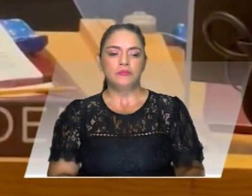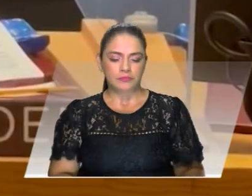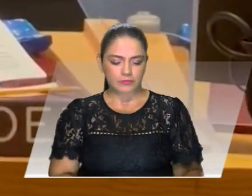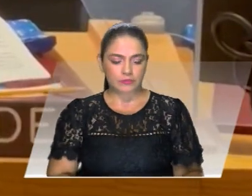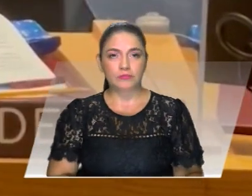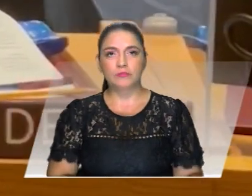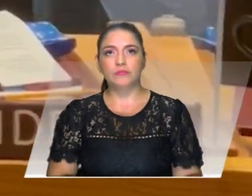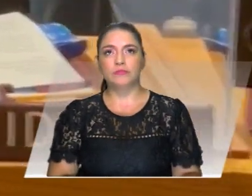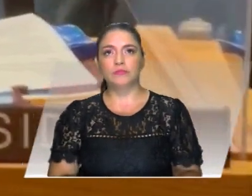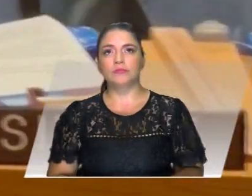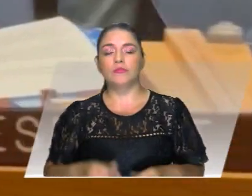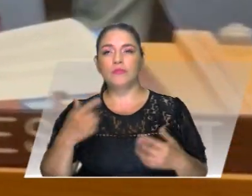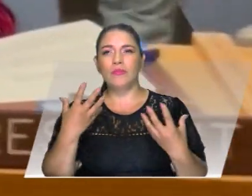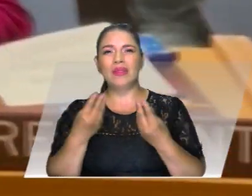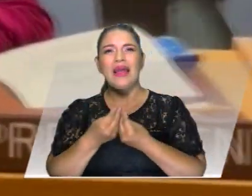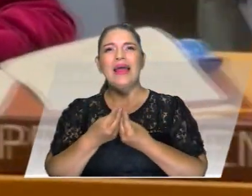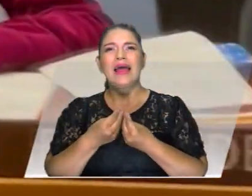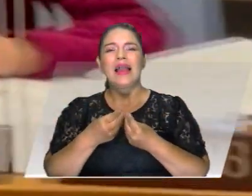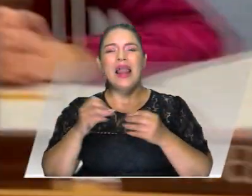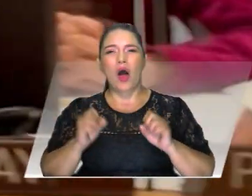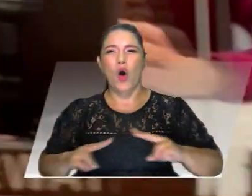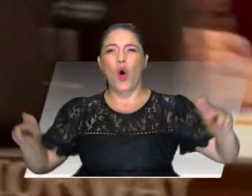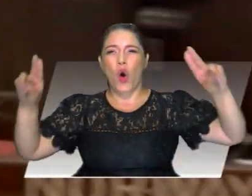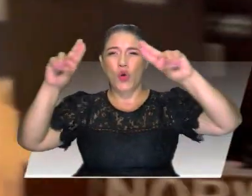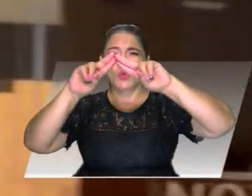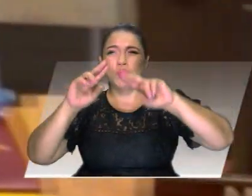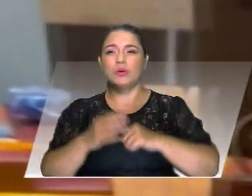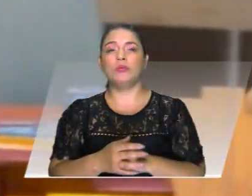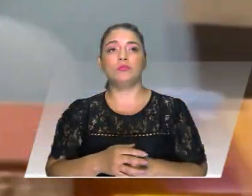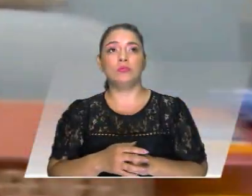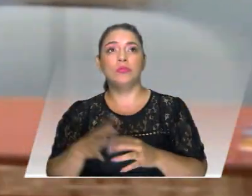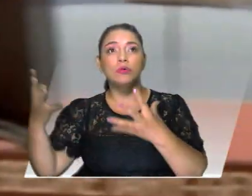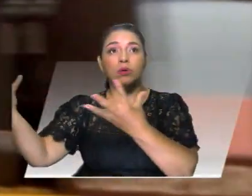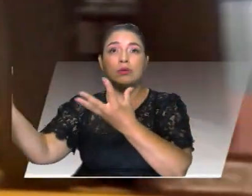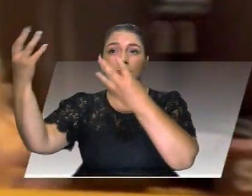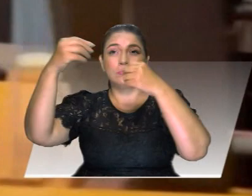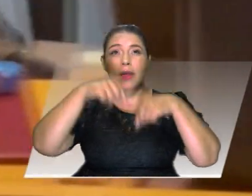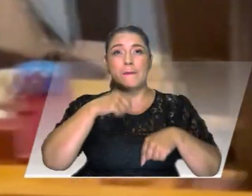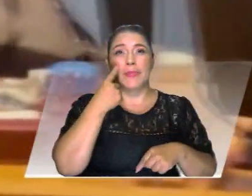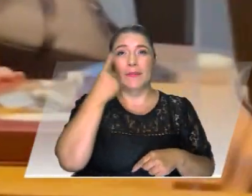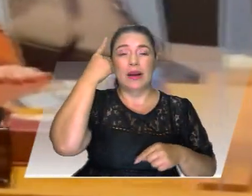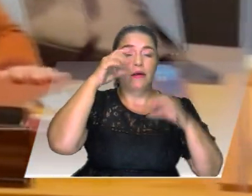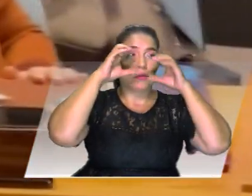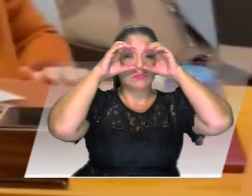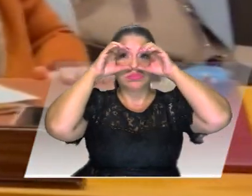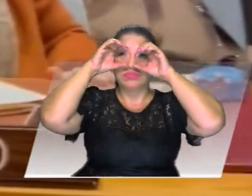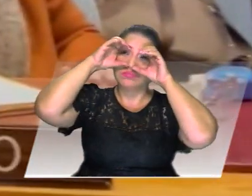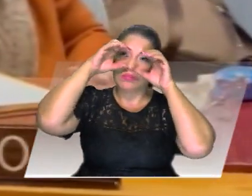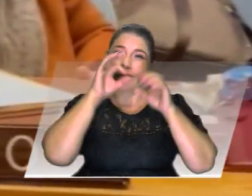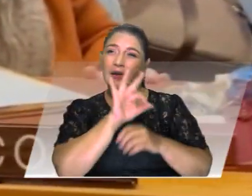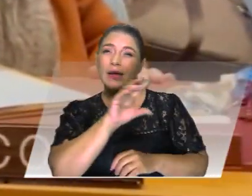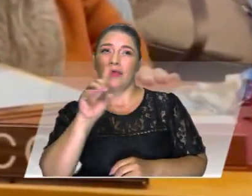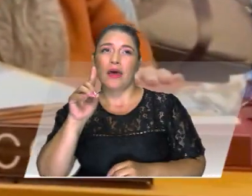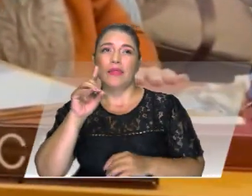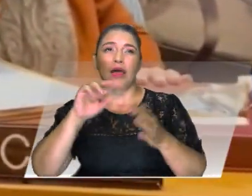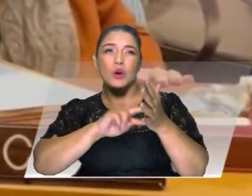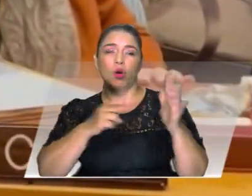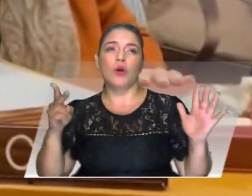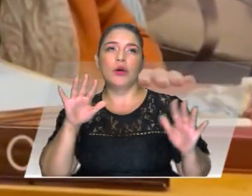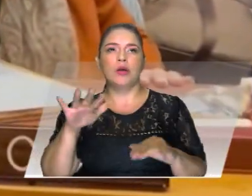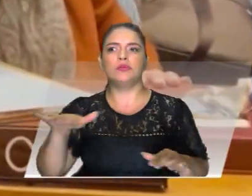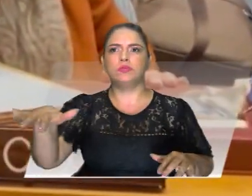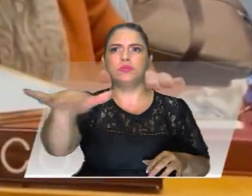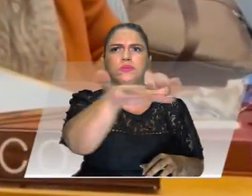Los miembros de seguridad de la ONU visitaron Colombia utilizando por primera vez tecnología de realidad virtual. El objetivo era